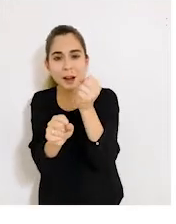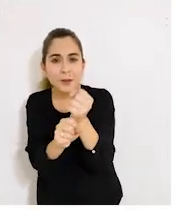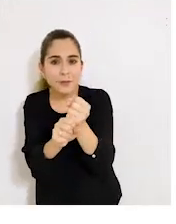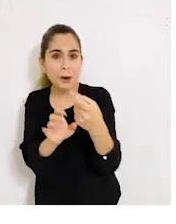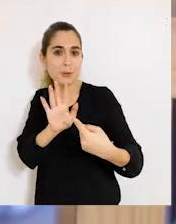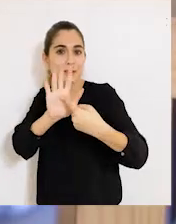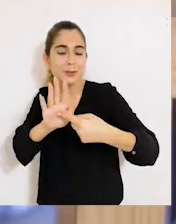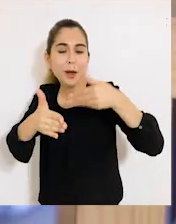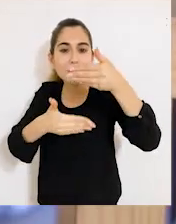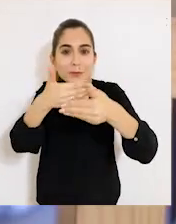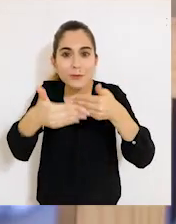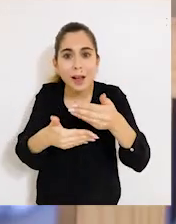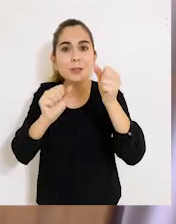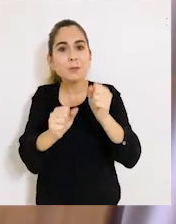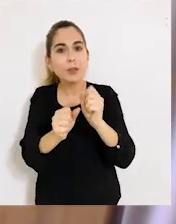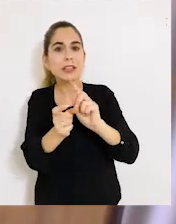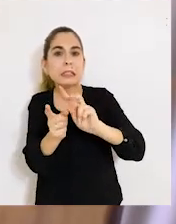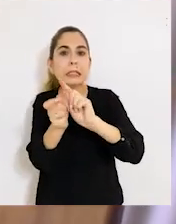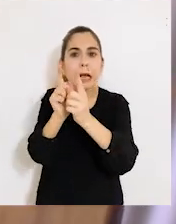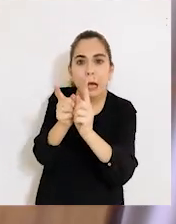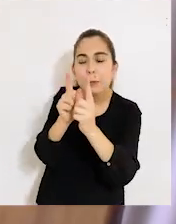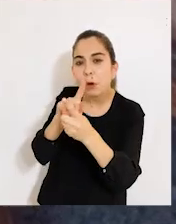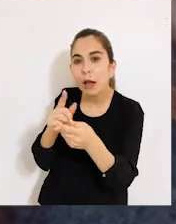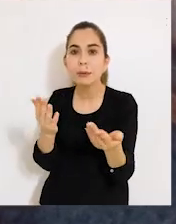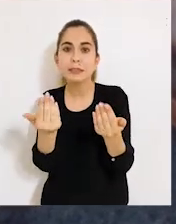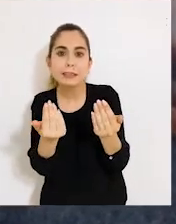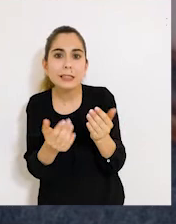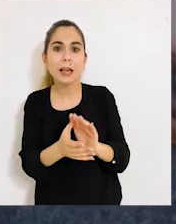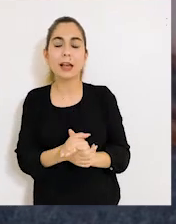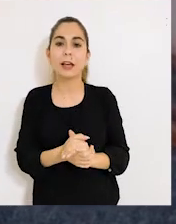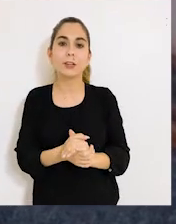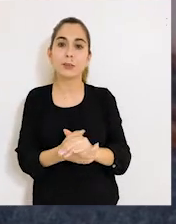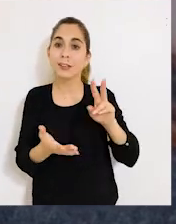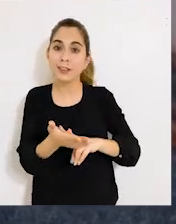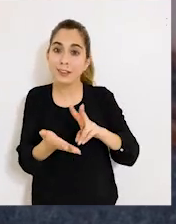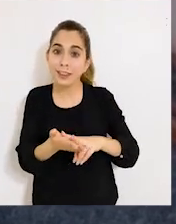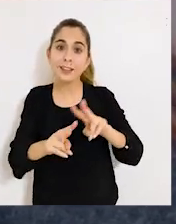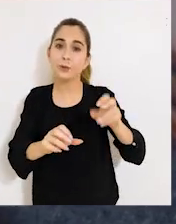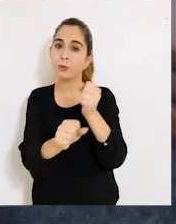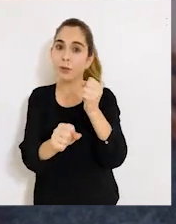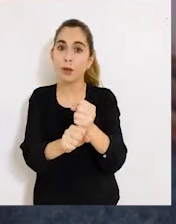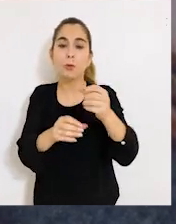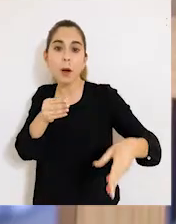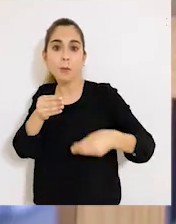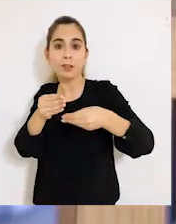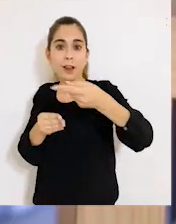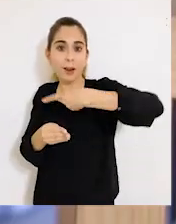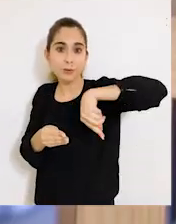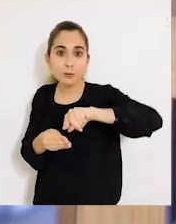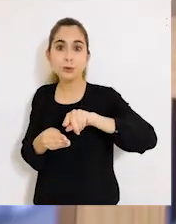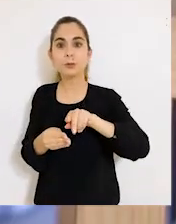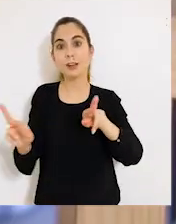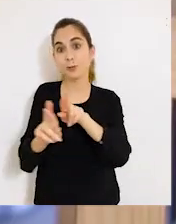presentaciones de avance y desde ahí poder ir haciendo los ajustes pertinentes y así hacer algo que fuese realmente útil para nosotros y ajustado